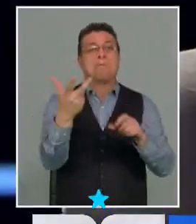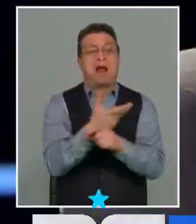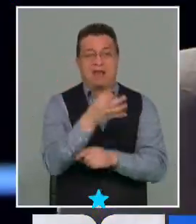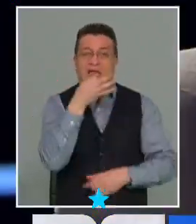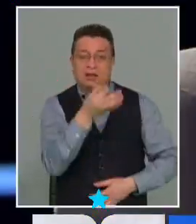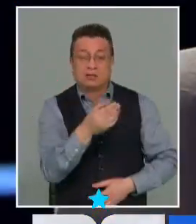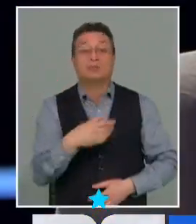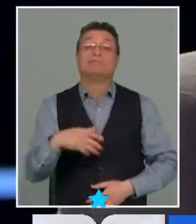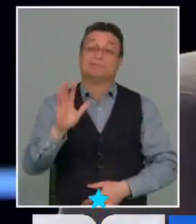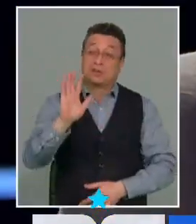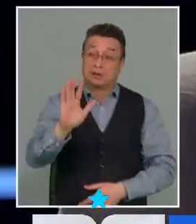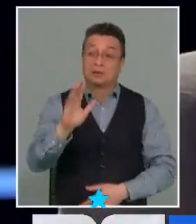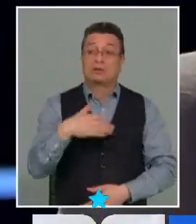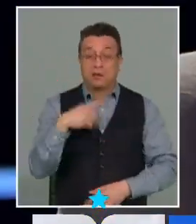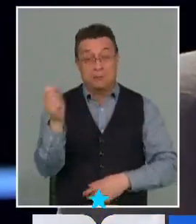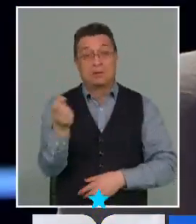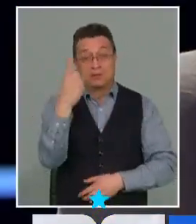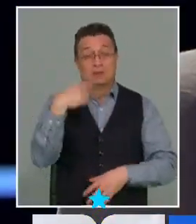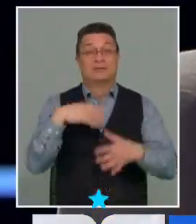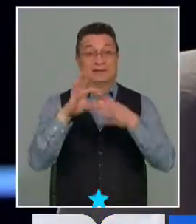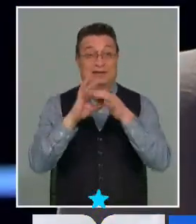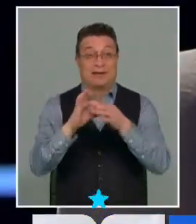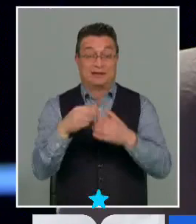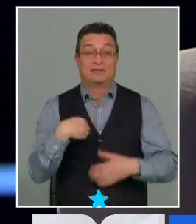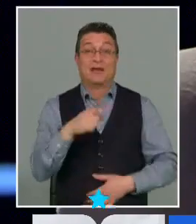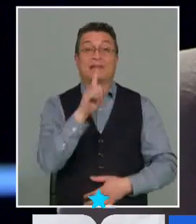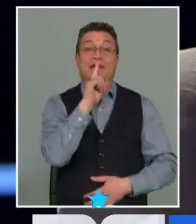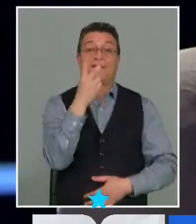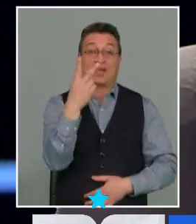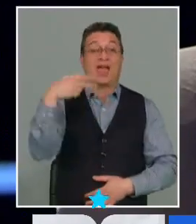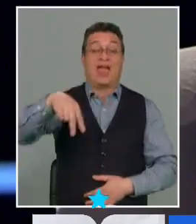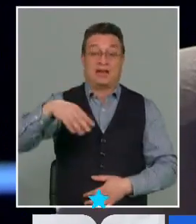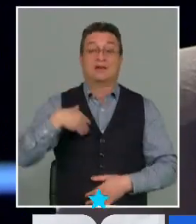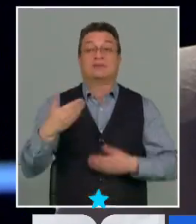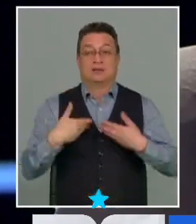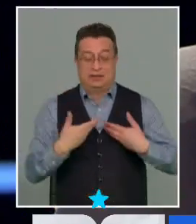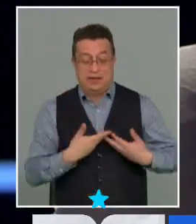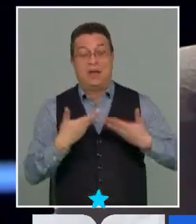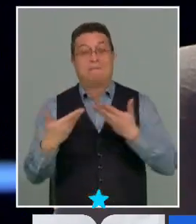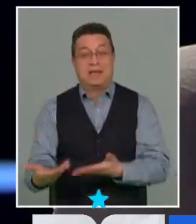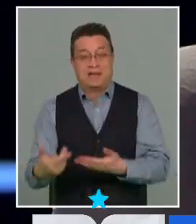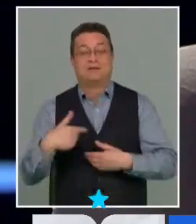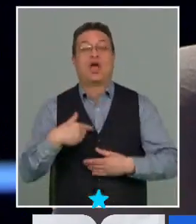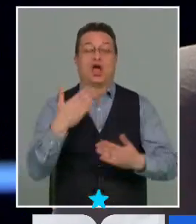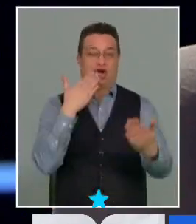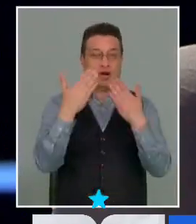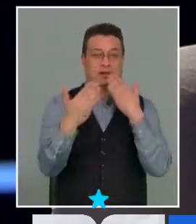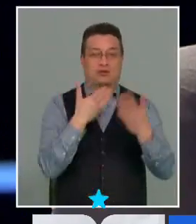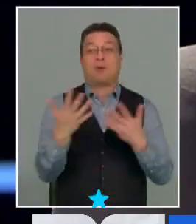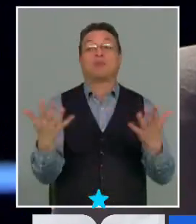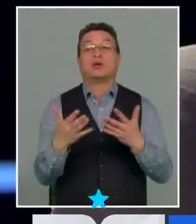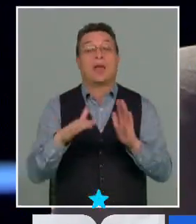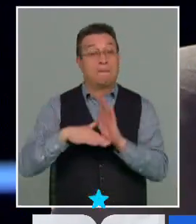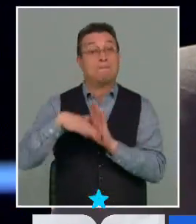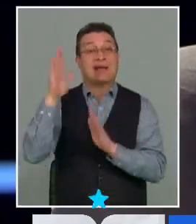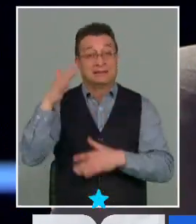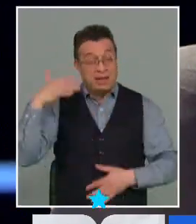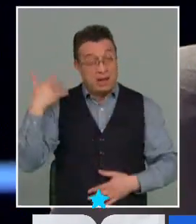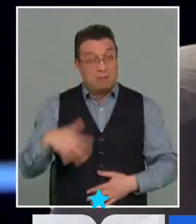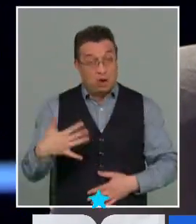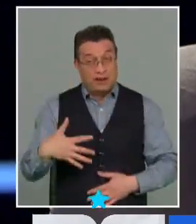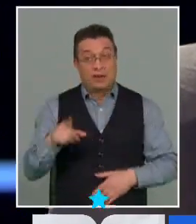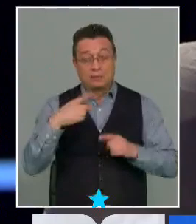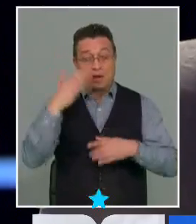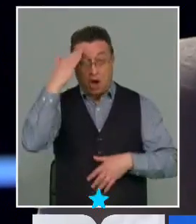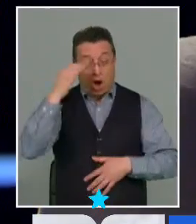mira, lo que pasa es que yo primero le agradezco a la Televisión Nacional de que nos haya convidado en esta conversación porque lo más importante, más